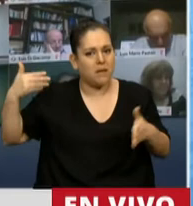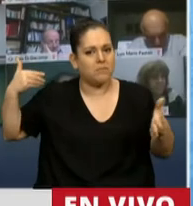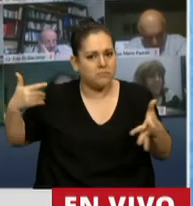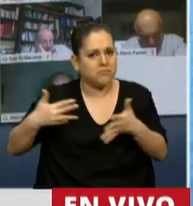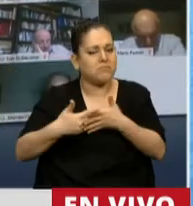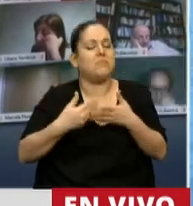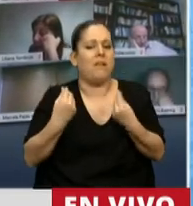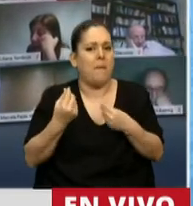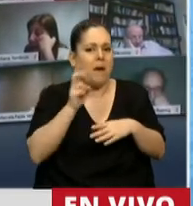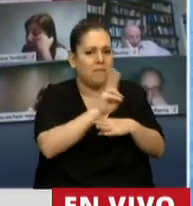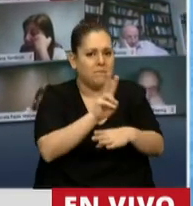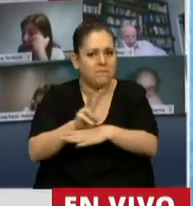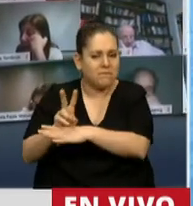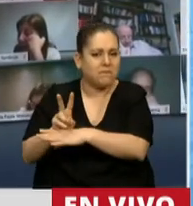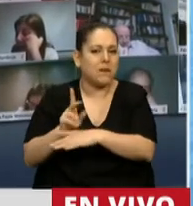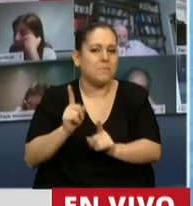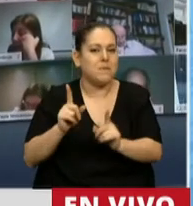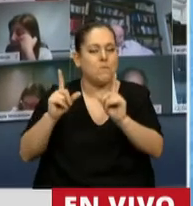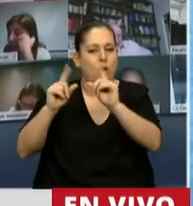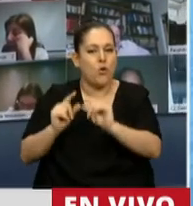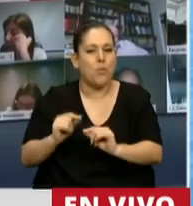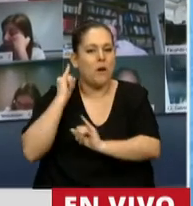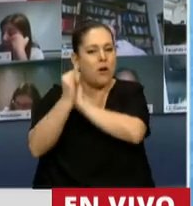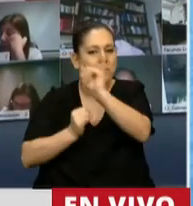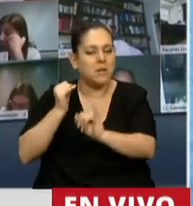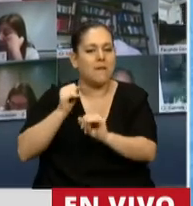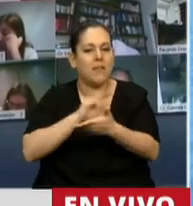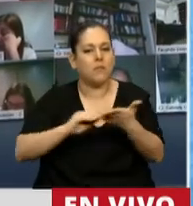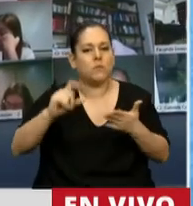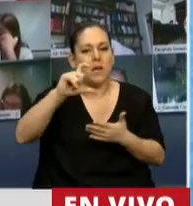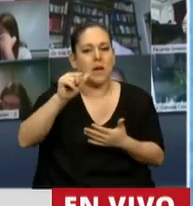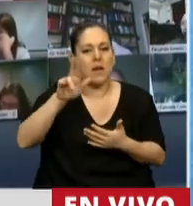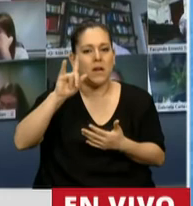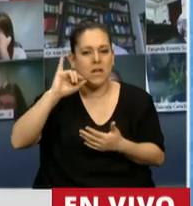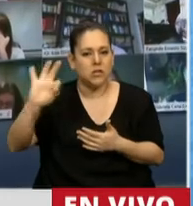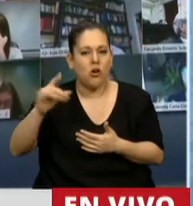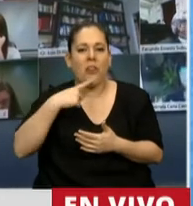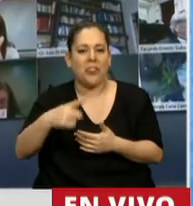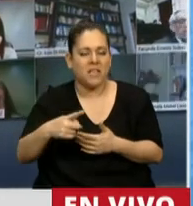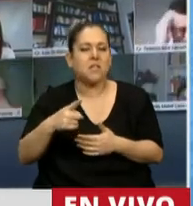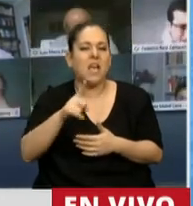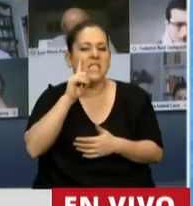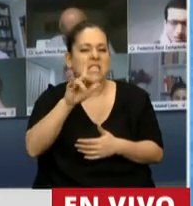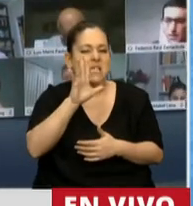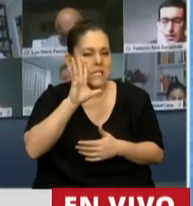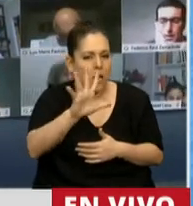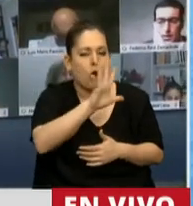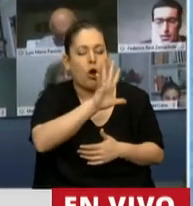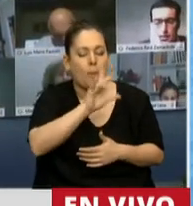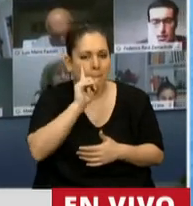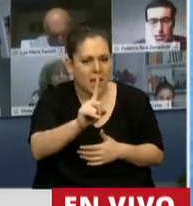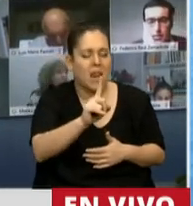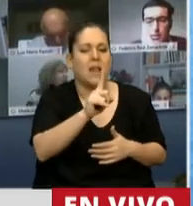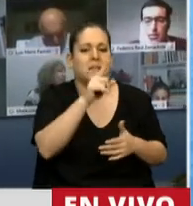números que no se pudo escuchar a la diputada Carrizo que son más de 5.000 instituciones en toda la Argentina que